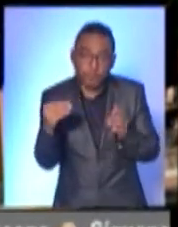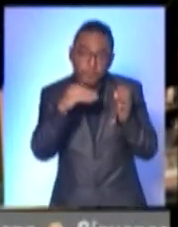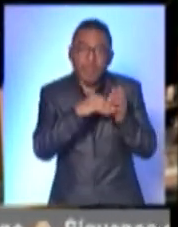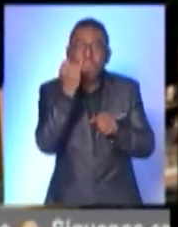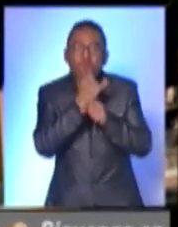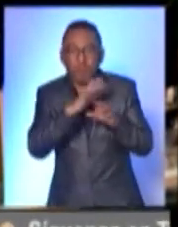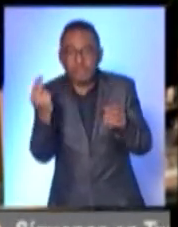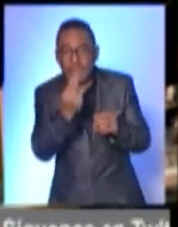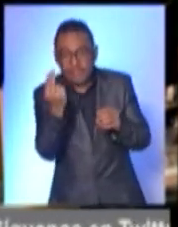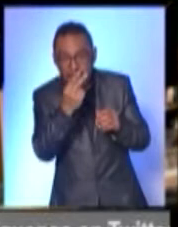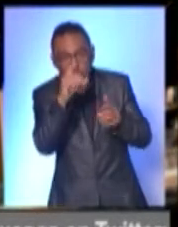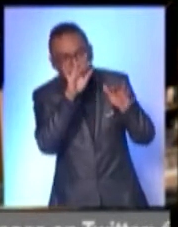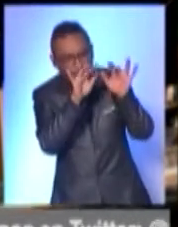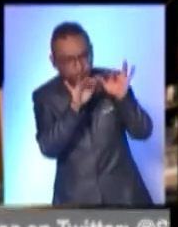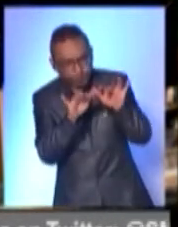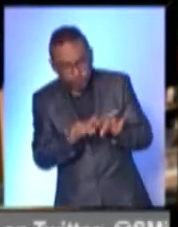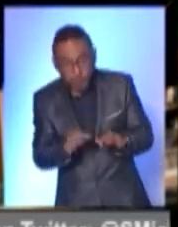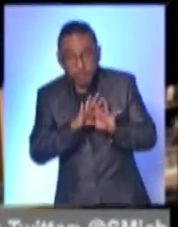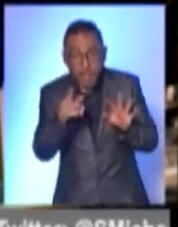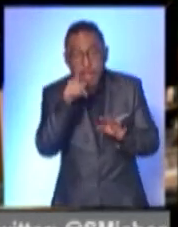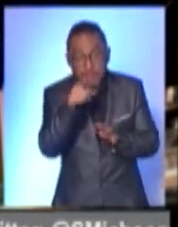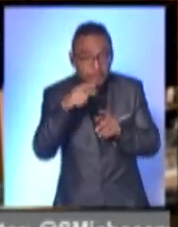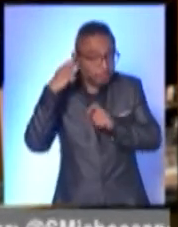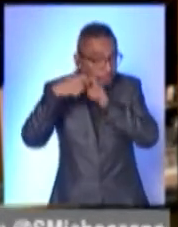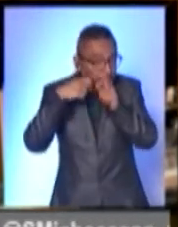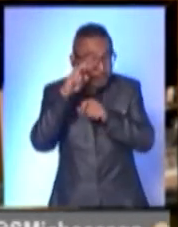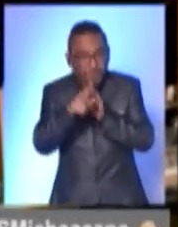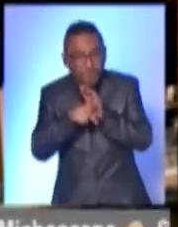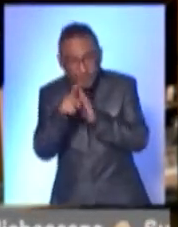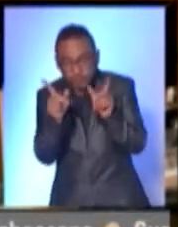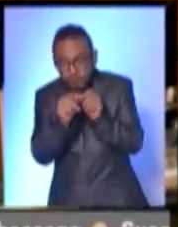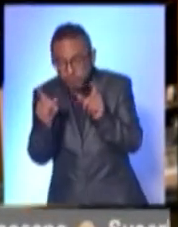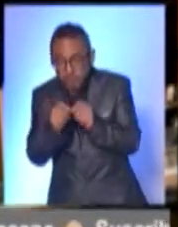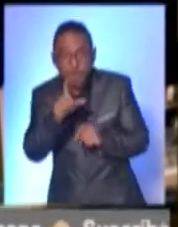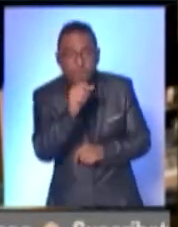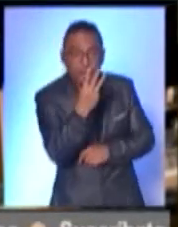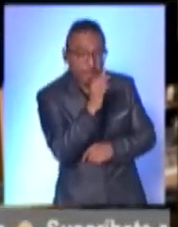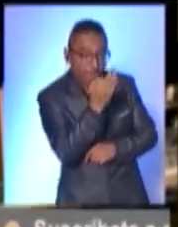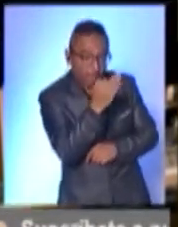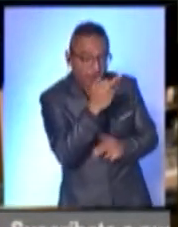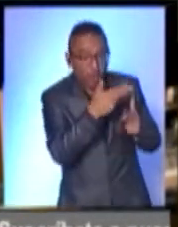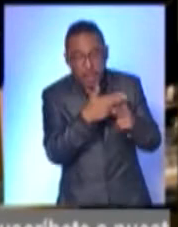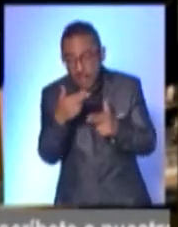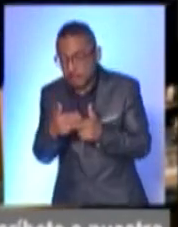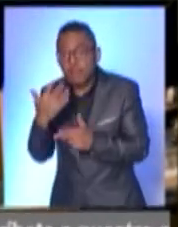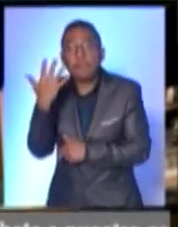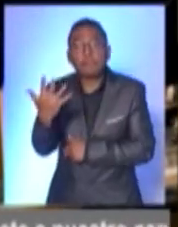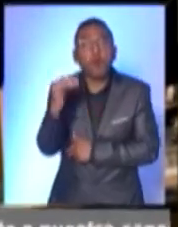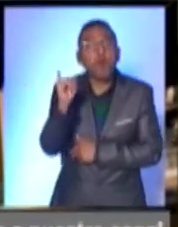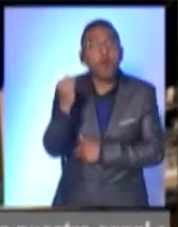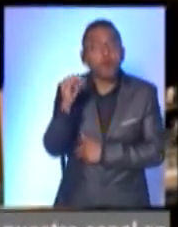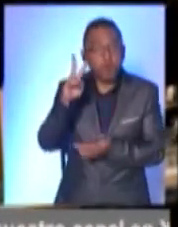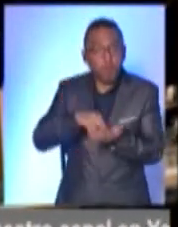la información que se requiera. Los cortometrajes podrán inscribirse a partir del 23 de febrero y hasta el día 5 de junio de 2021,